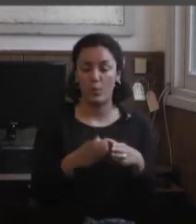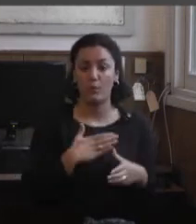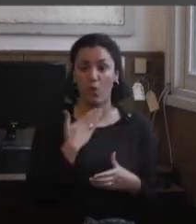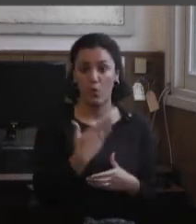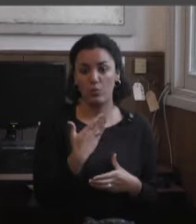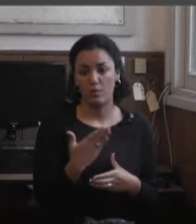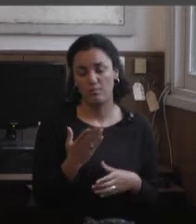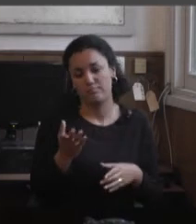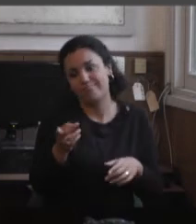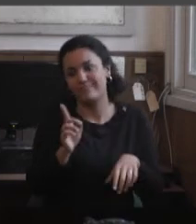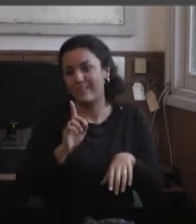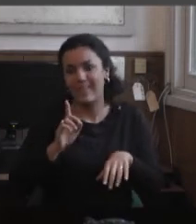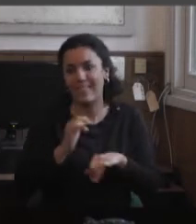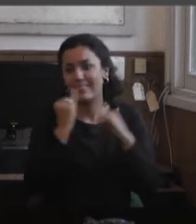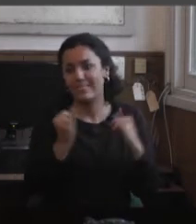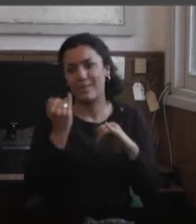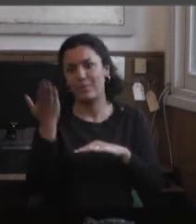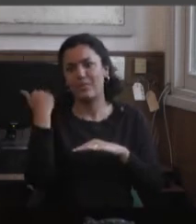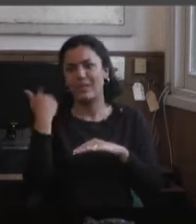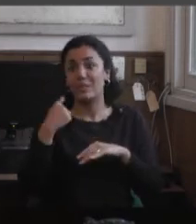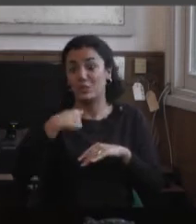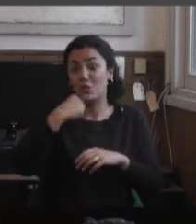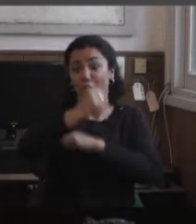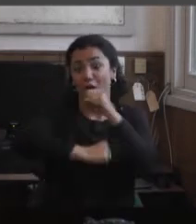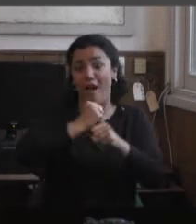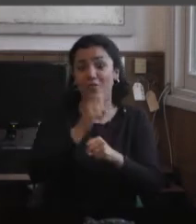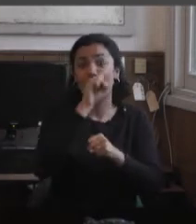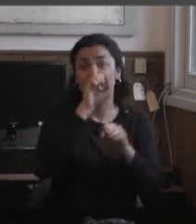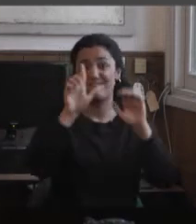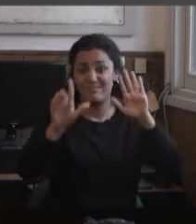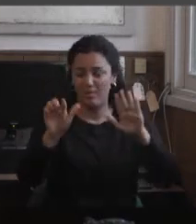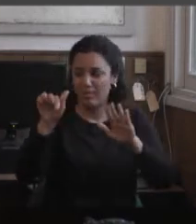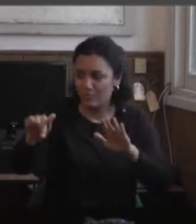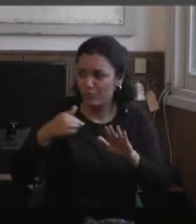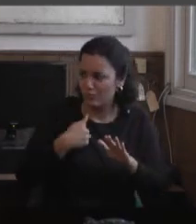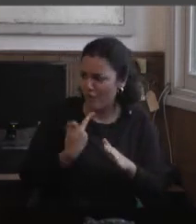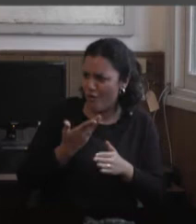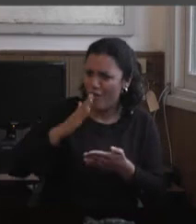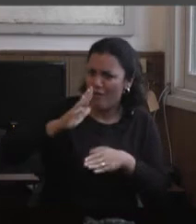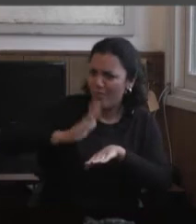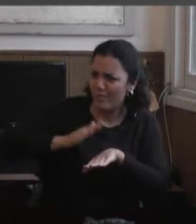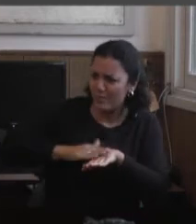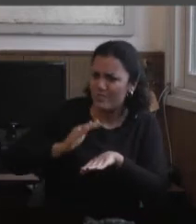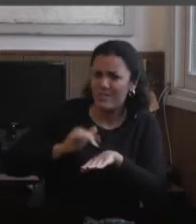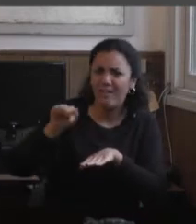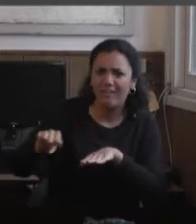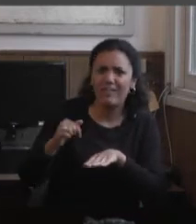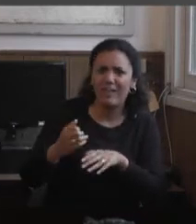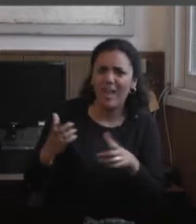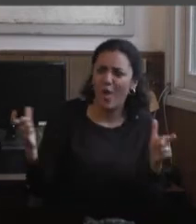Digo, eran otros tiempos, hoy a mí no se me ocurriría nunca a alguien de 17 años decirle, estás a cargo del voluntariado de un evento de esas características.